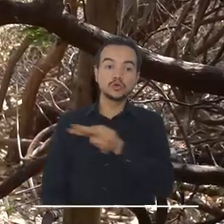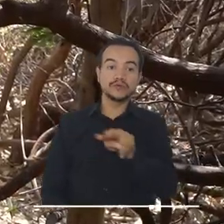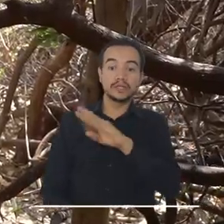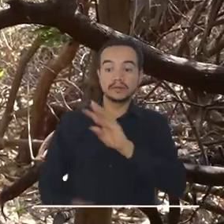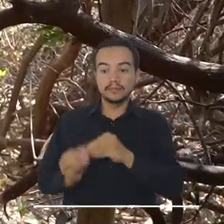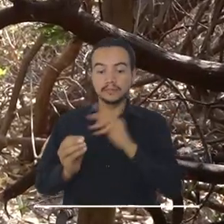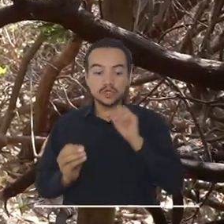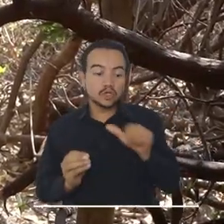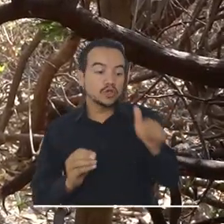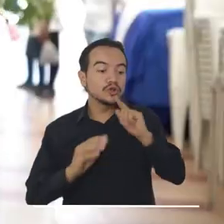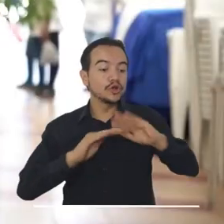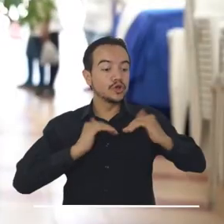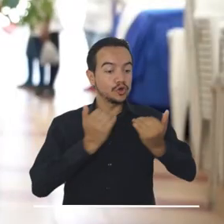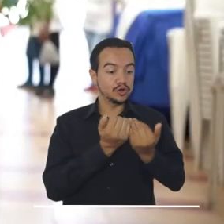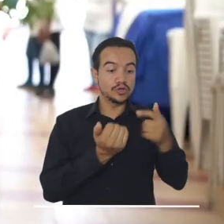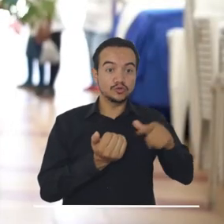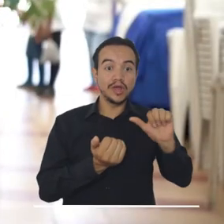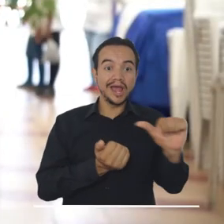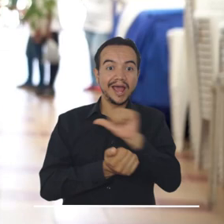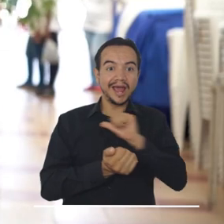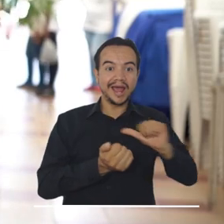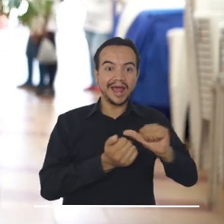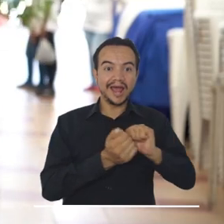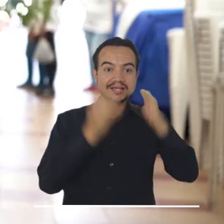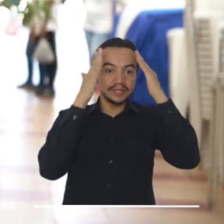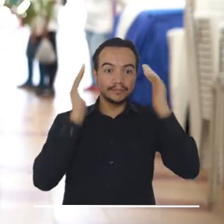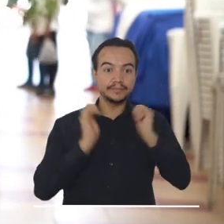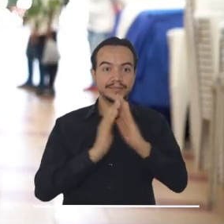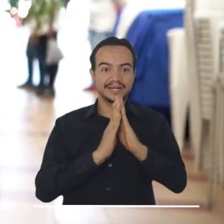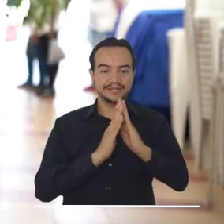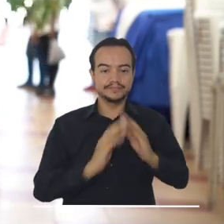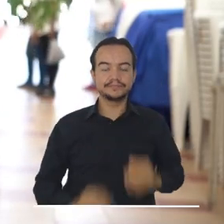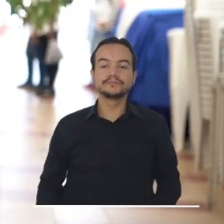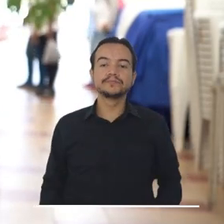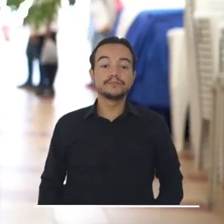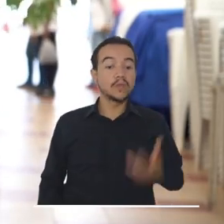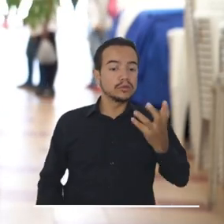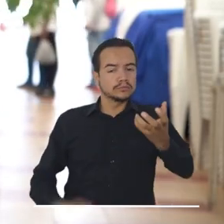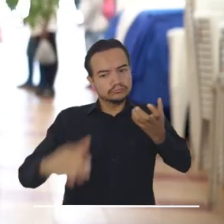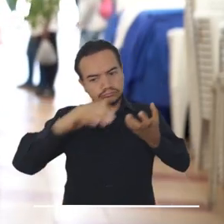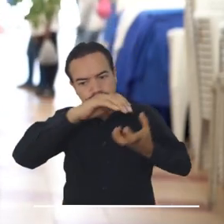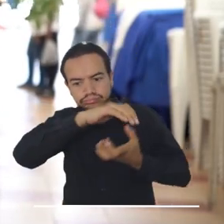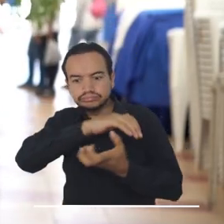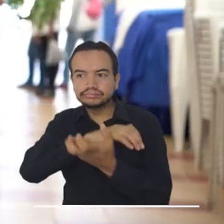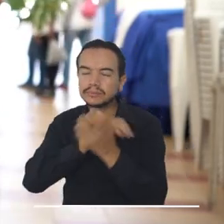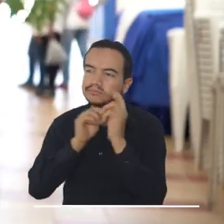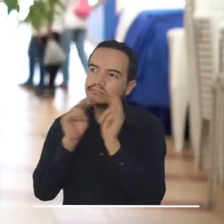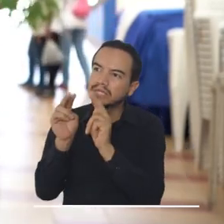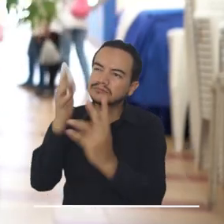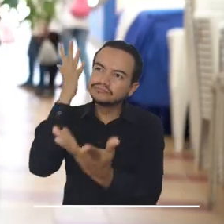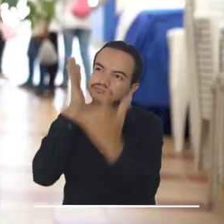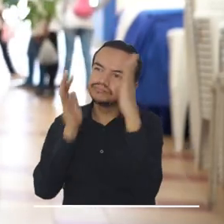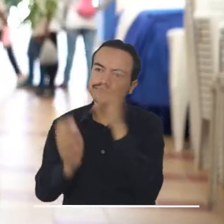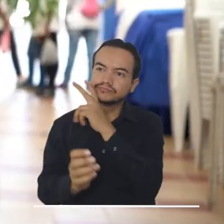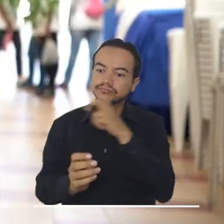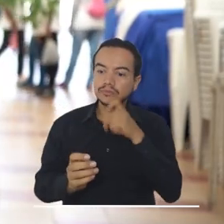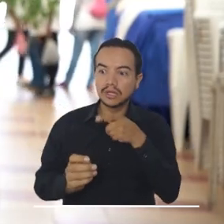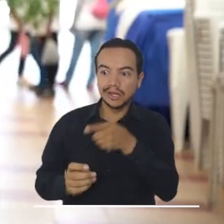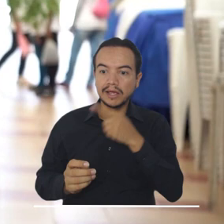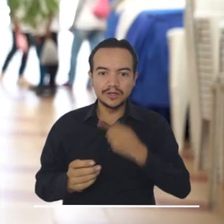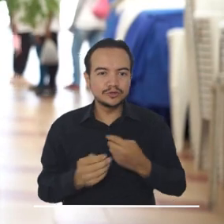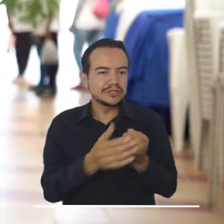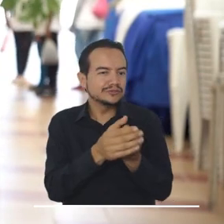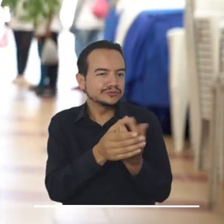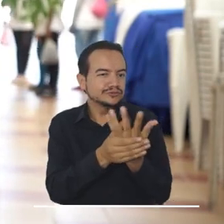Mixto Corazón de María. Estuvimos visitando lo que fue el bosque seco, haciendo una siembra de cinco plántulas,